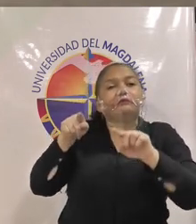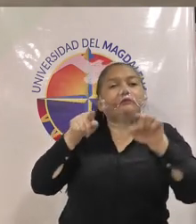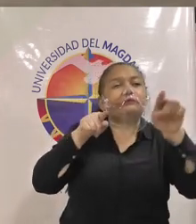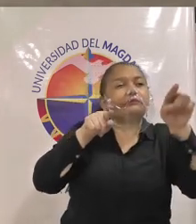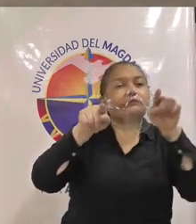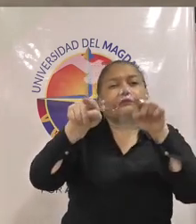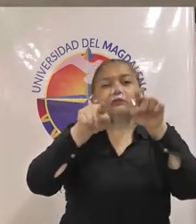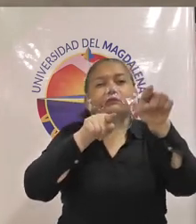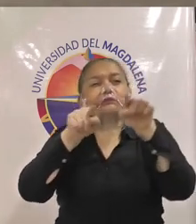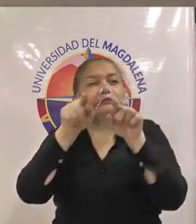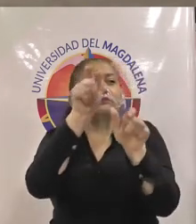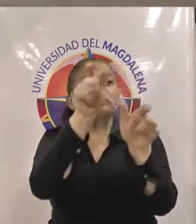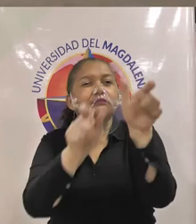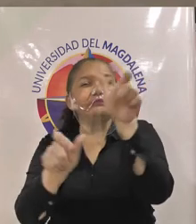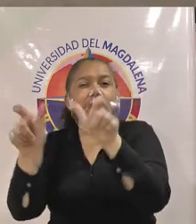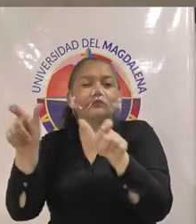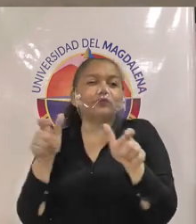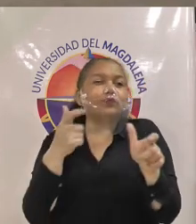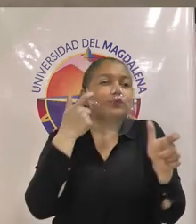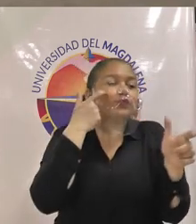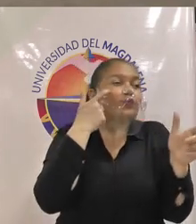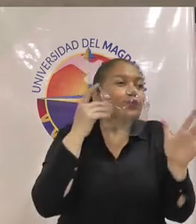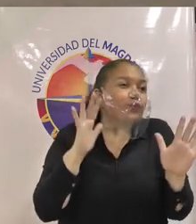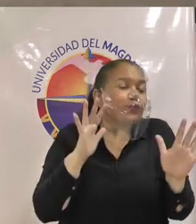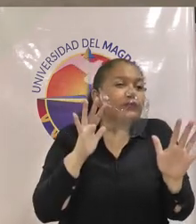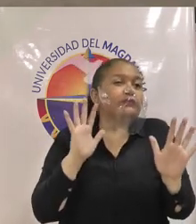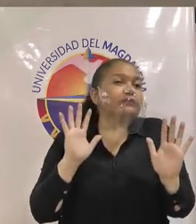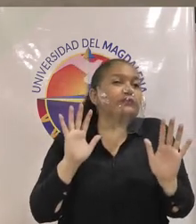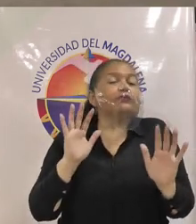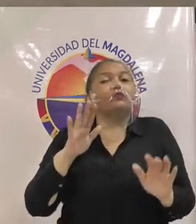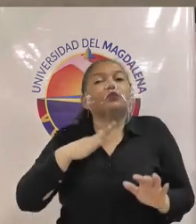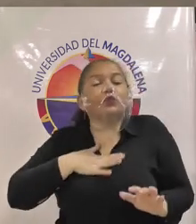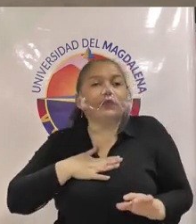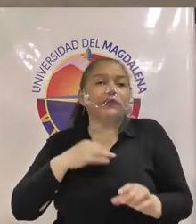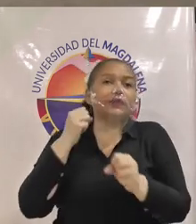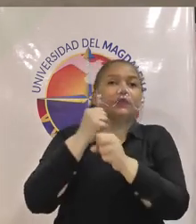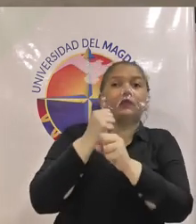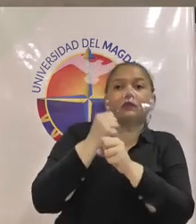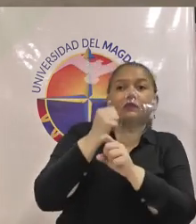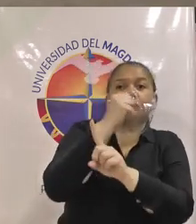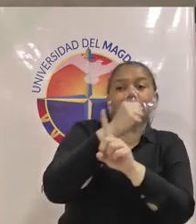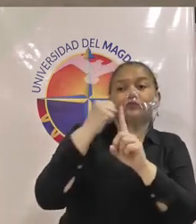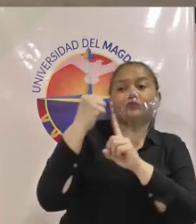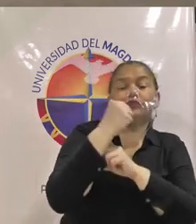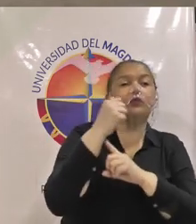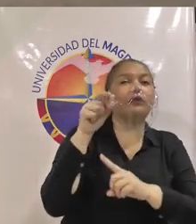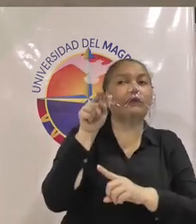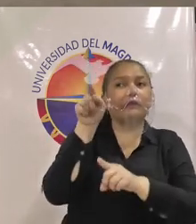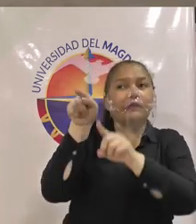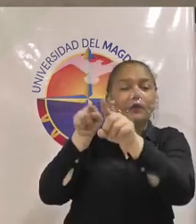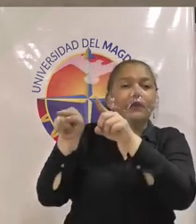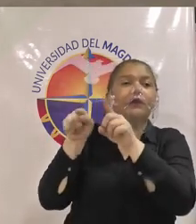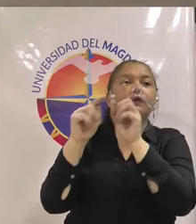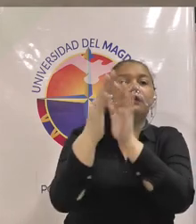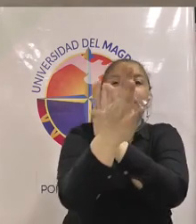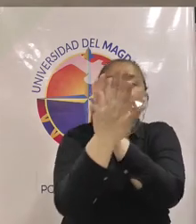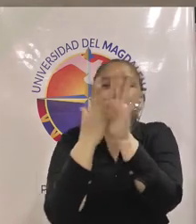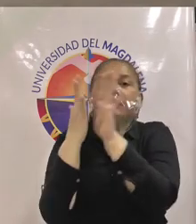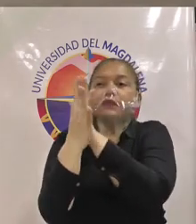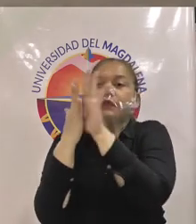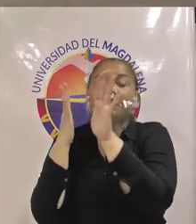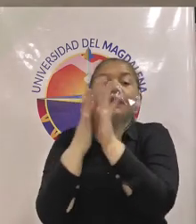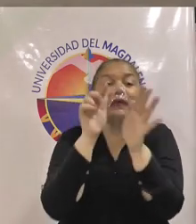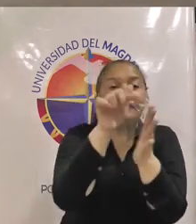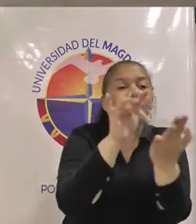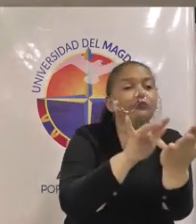qué podemos hacer pues hacer uso de trabajadores sociales para que la información que suministran